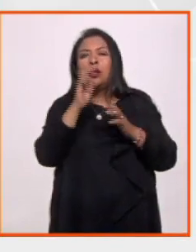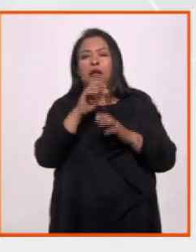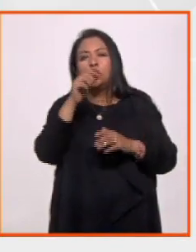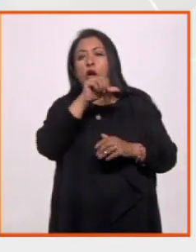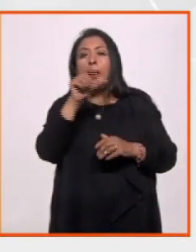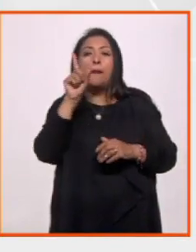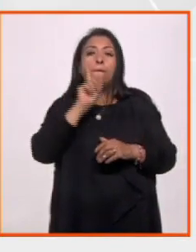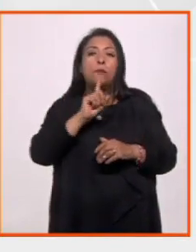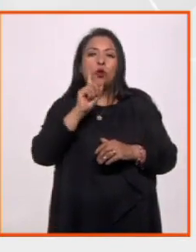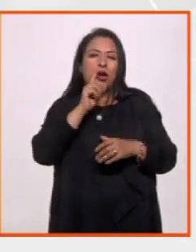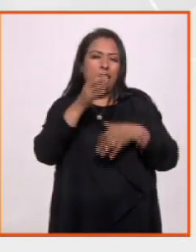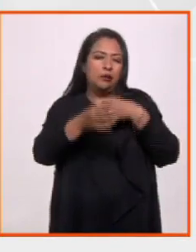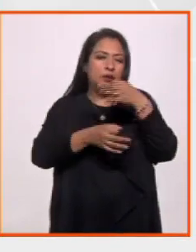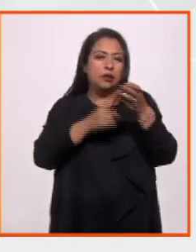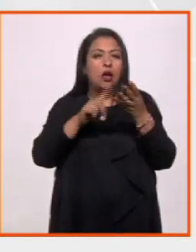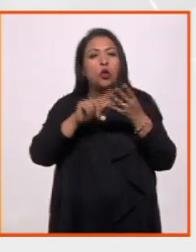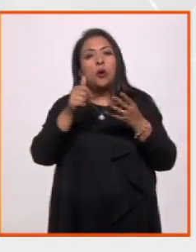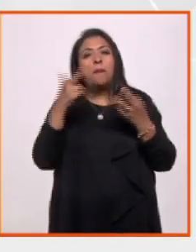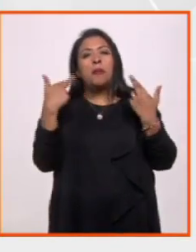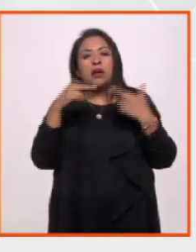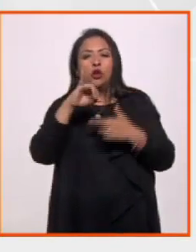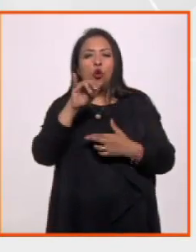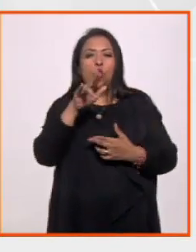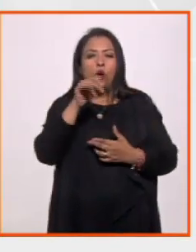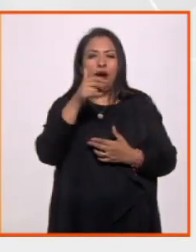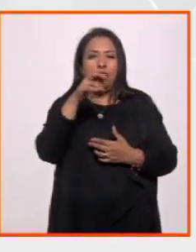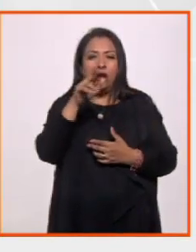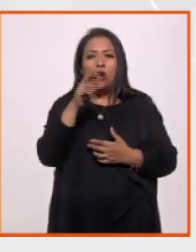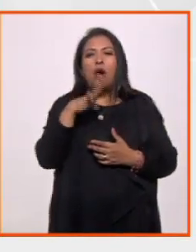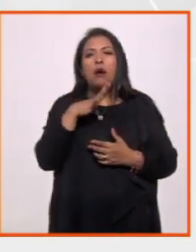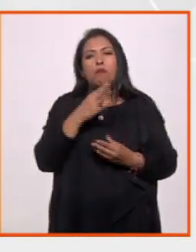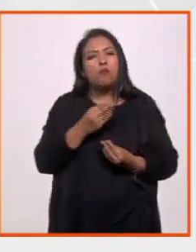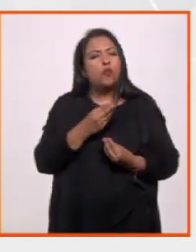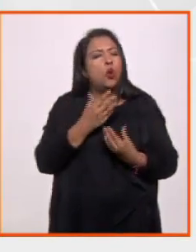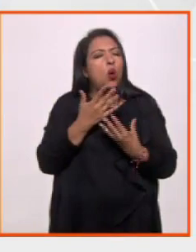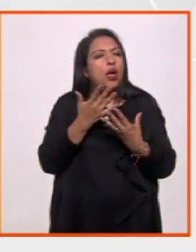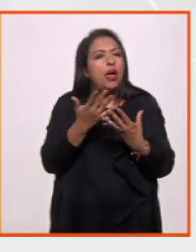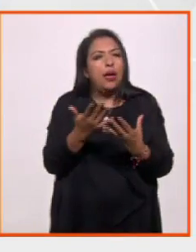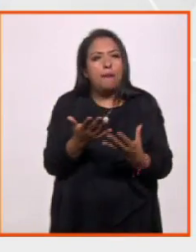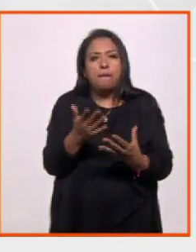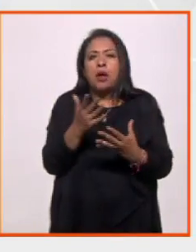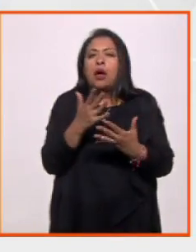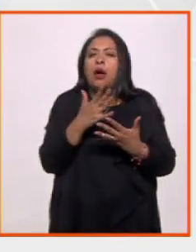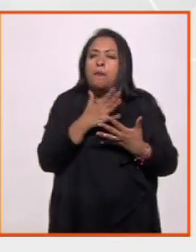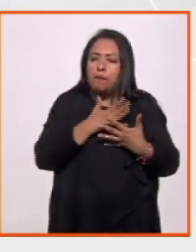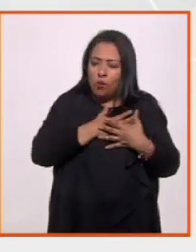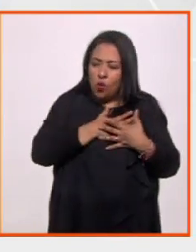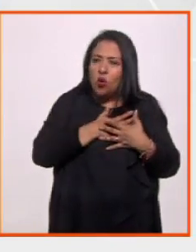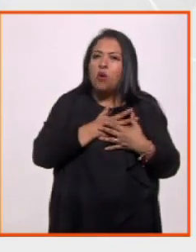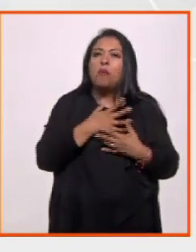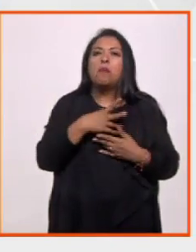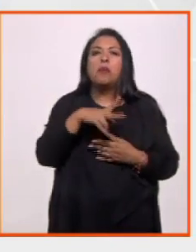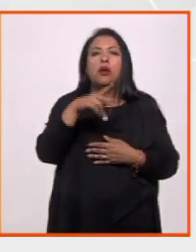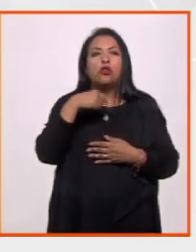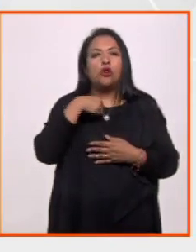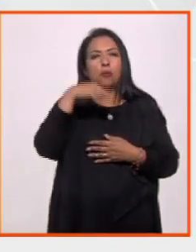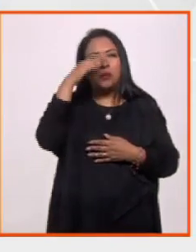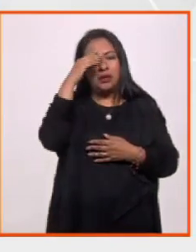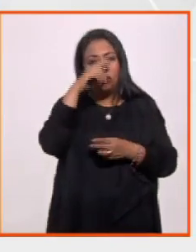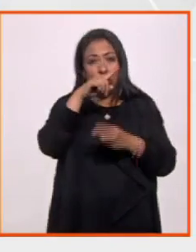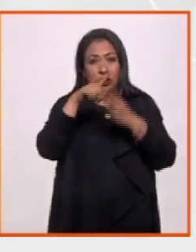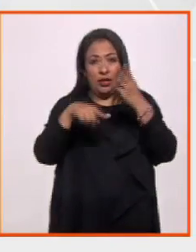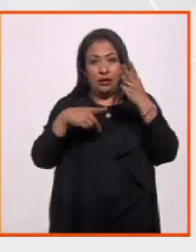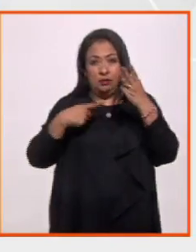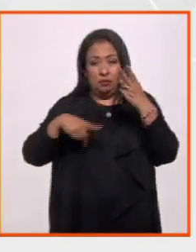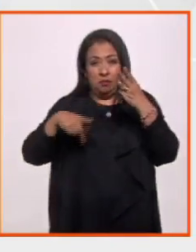y del maestro Juan Gregorio también es un poema, también de amor. Pero creo que estos tres